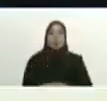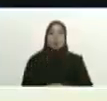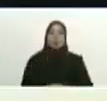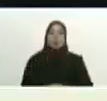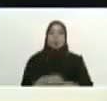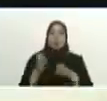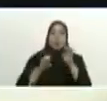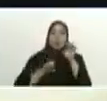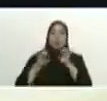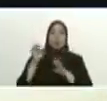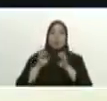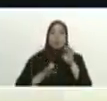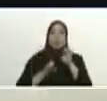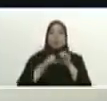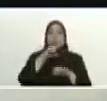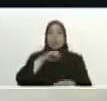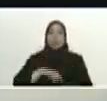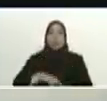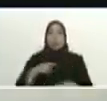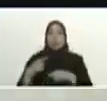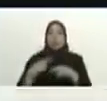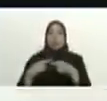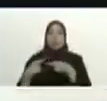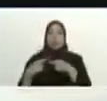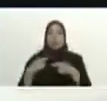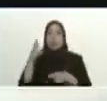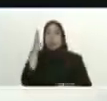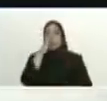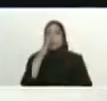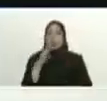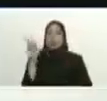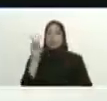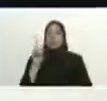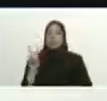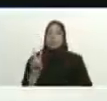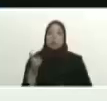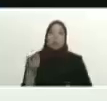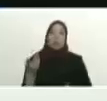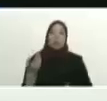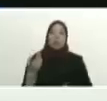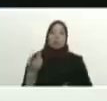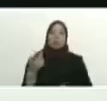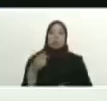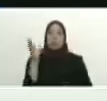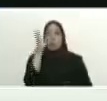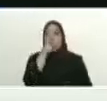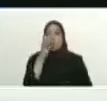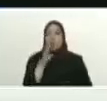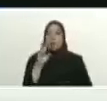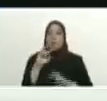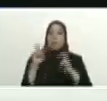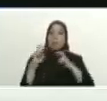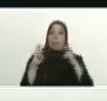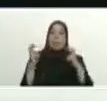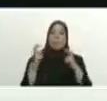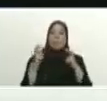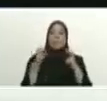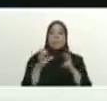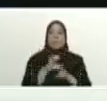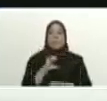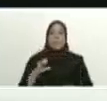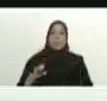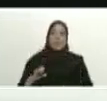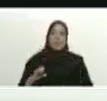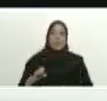revisamos la historia de las relaciones Brasil-Venezuela revisamos los temas más prioritarios